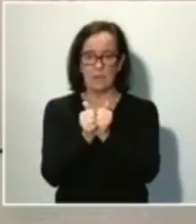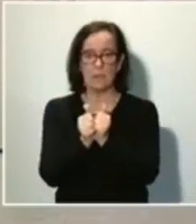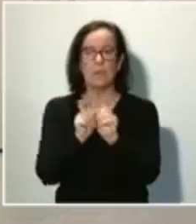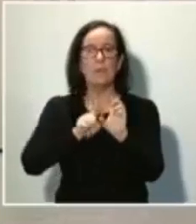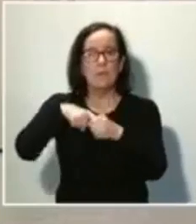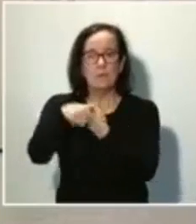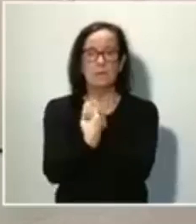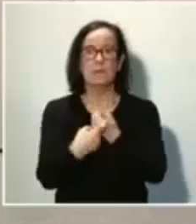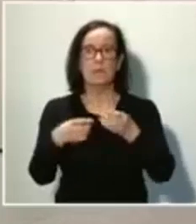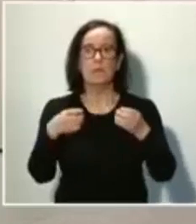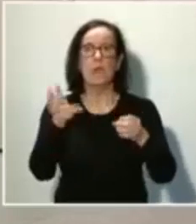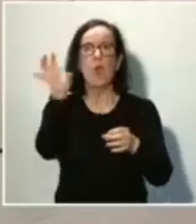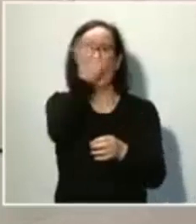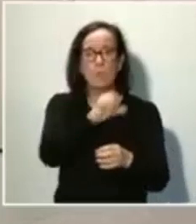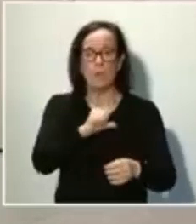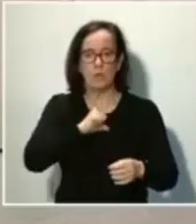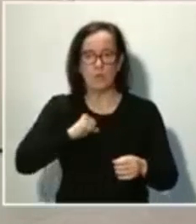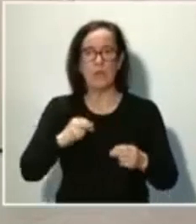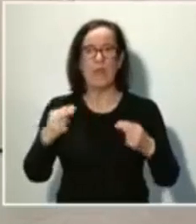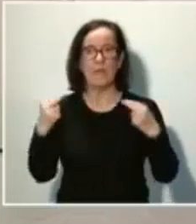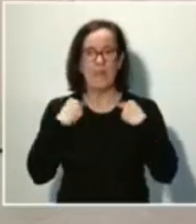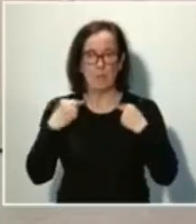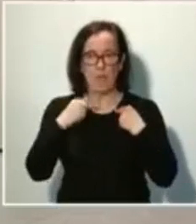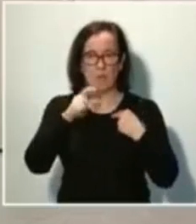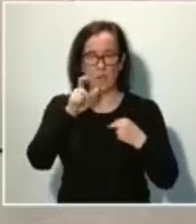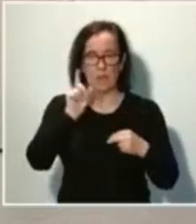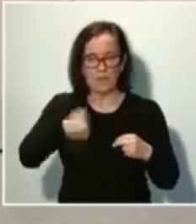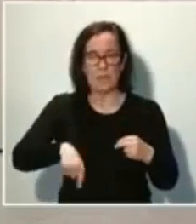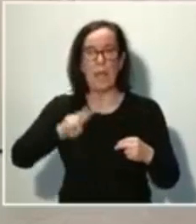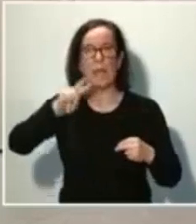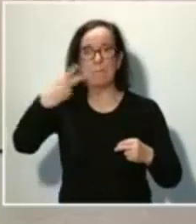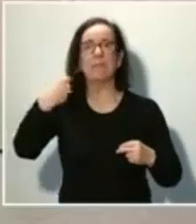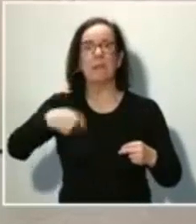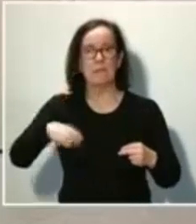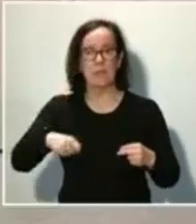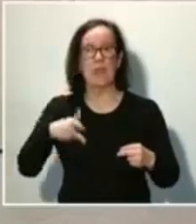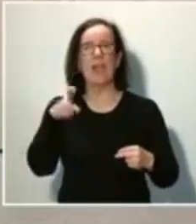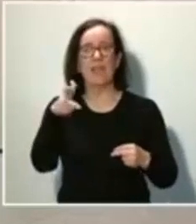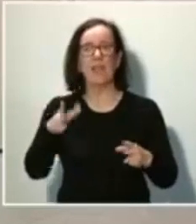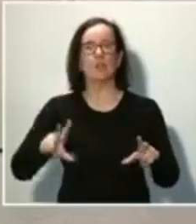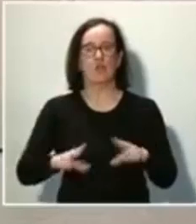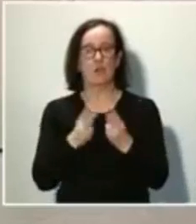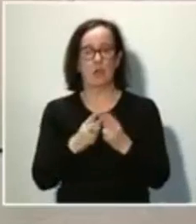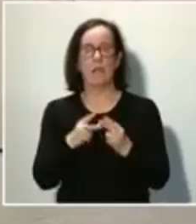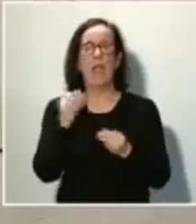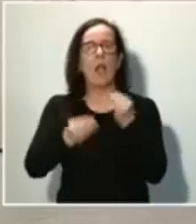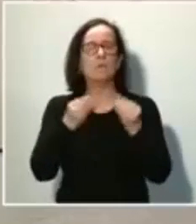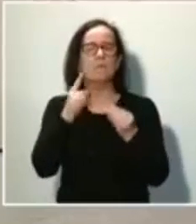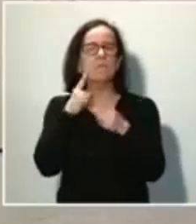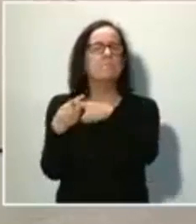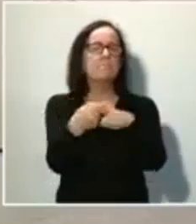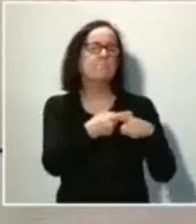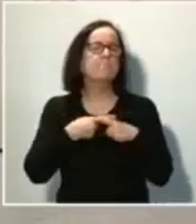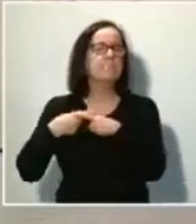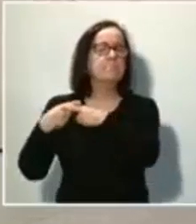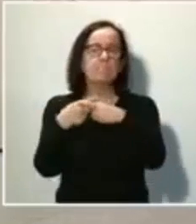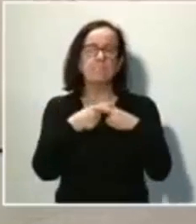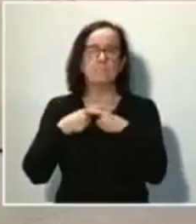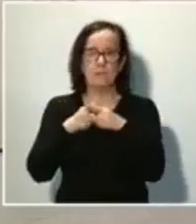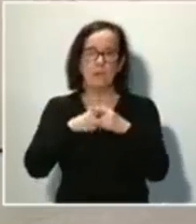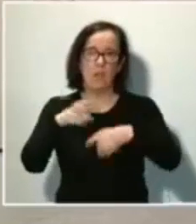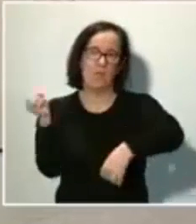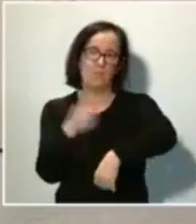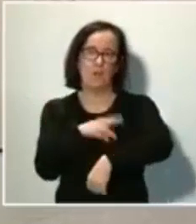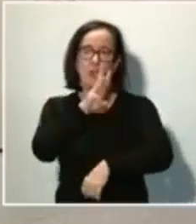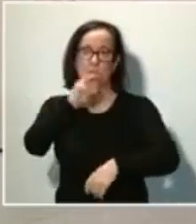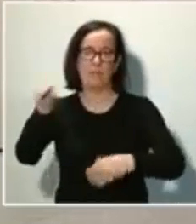las comunidades autónomas, las diputaciones y la vicepresidencia de derechos sociales, para abordar el reparto definitivo de este fondo de 300